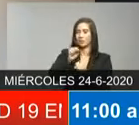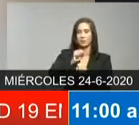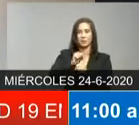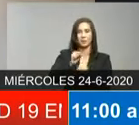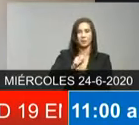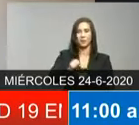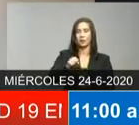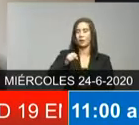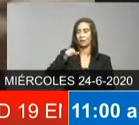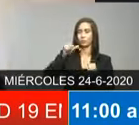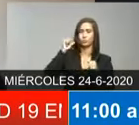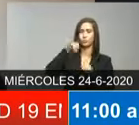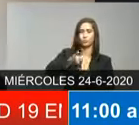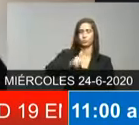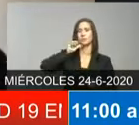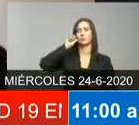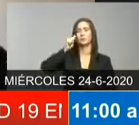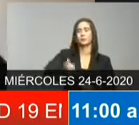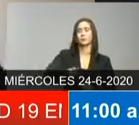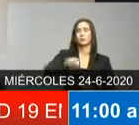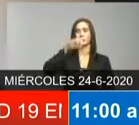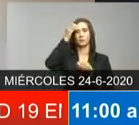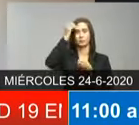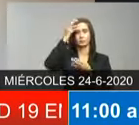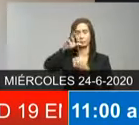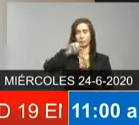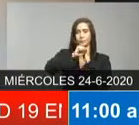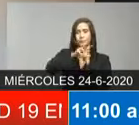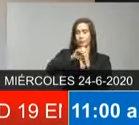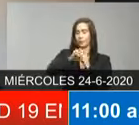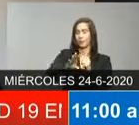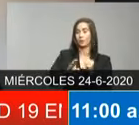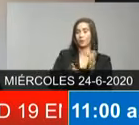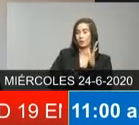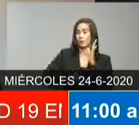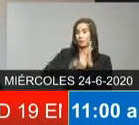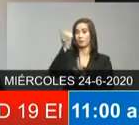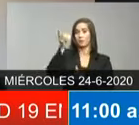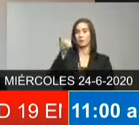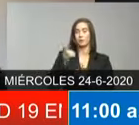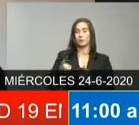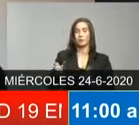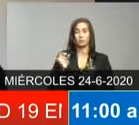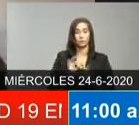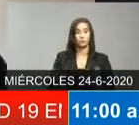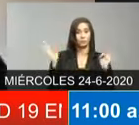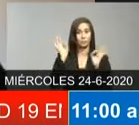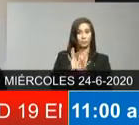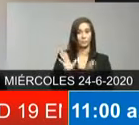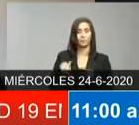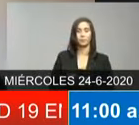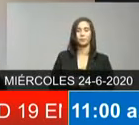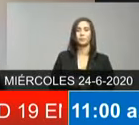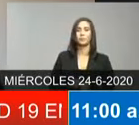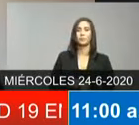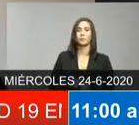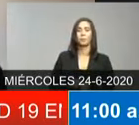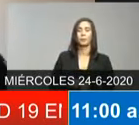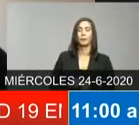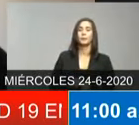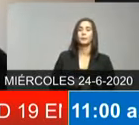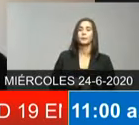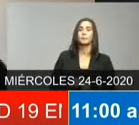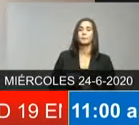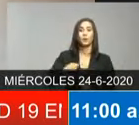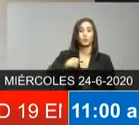boletín que usted ha venido desarrollando en materia informativa que aunque quiero decirle soy uno de